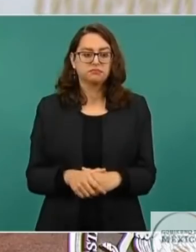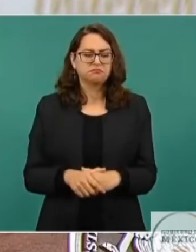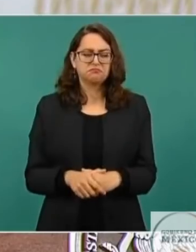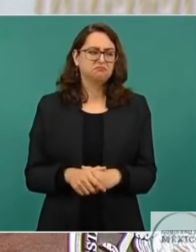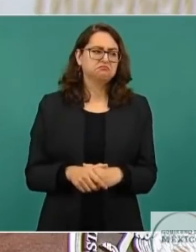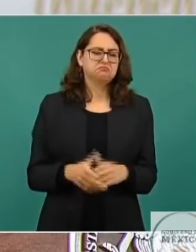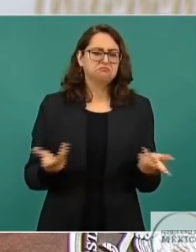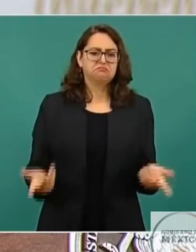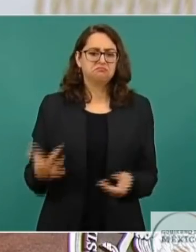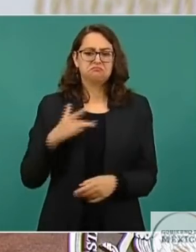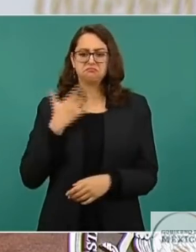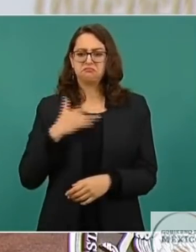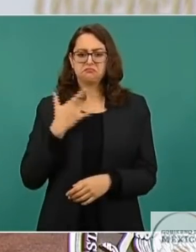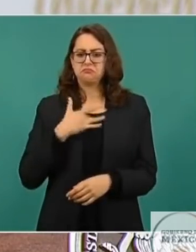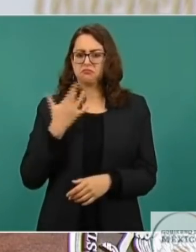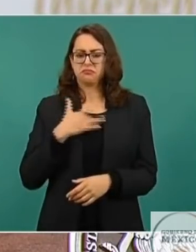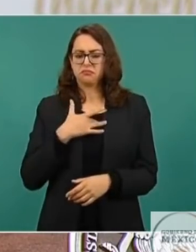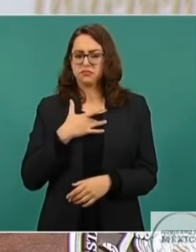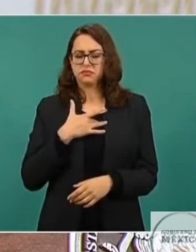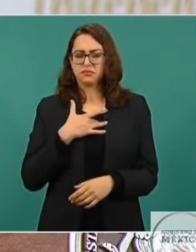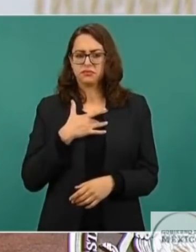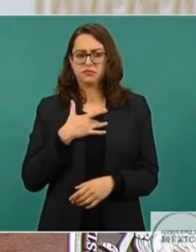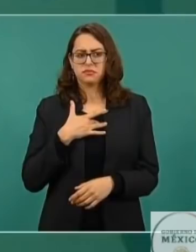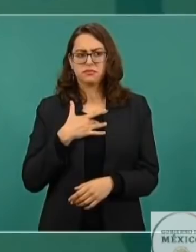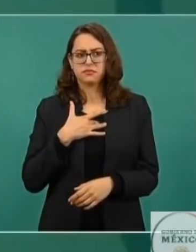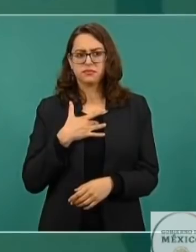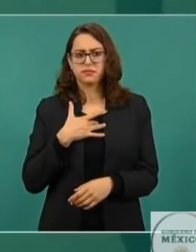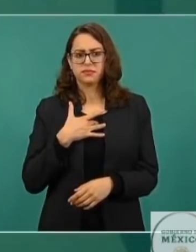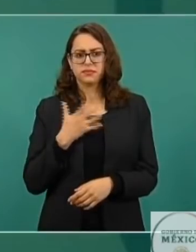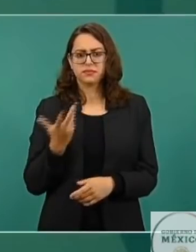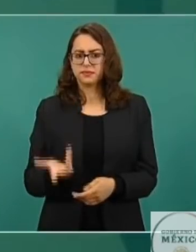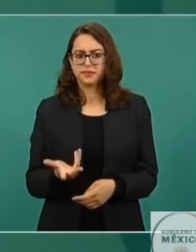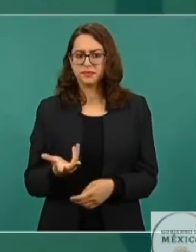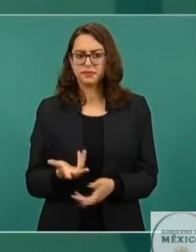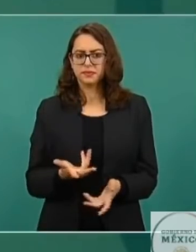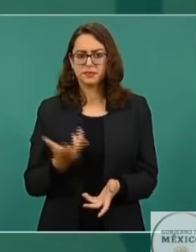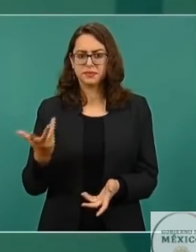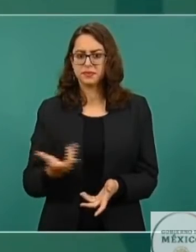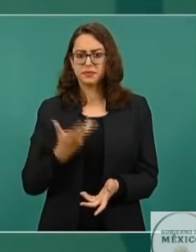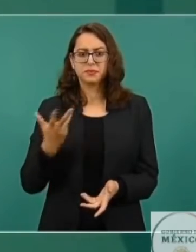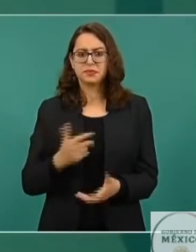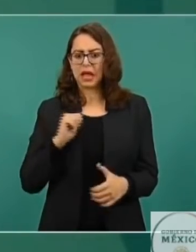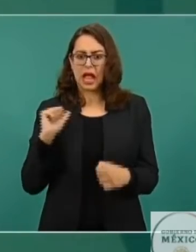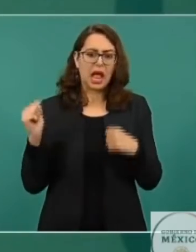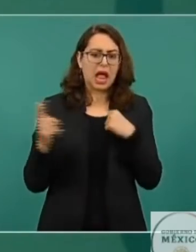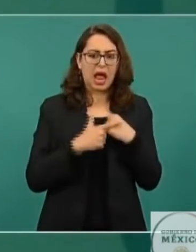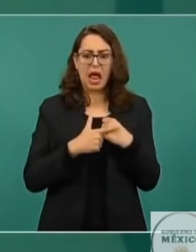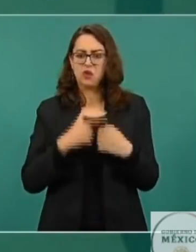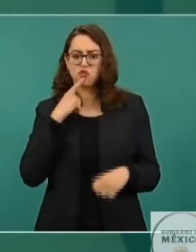tenemos ningún tipo de denuncia,